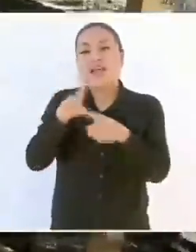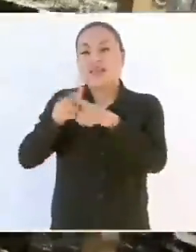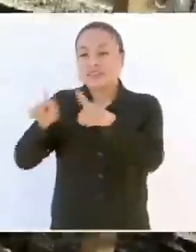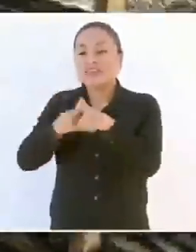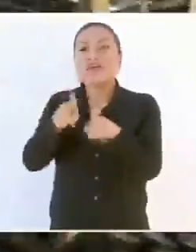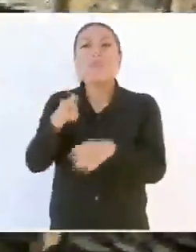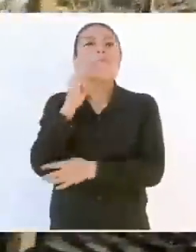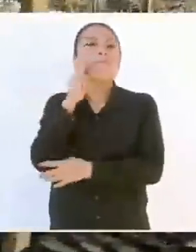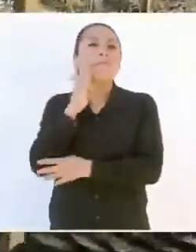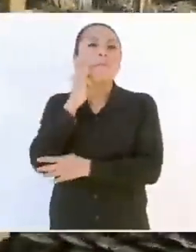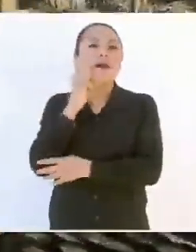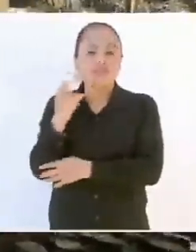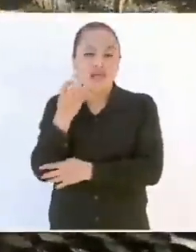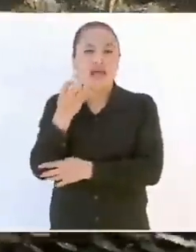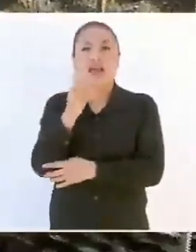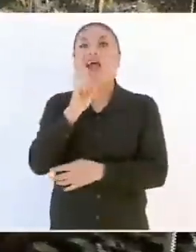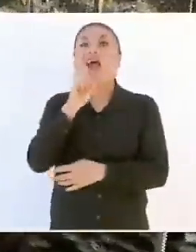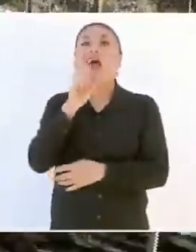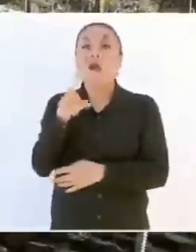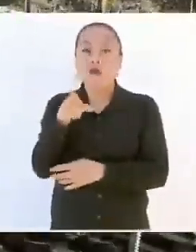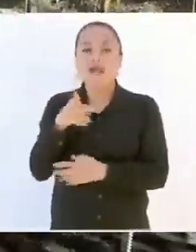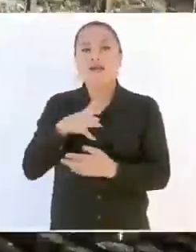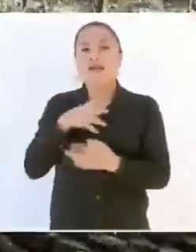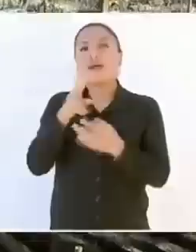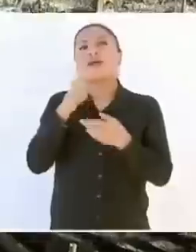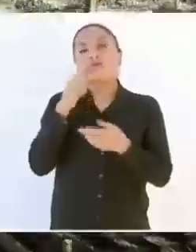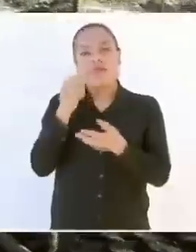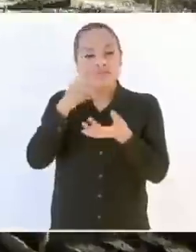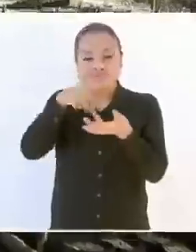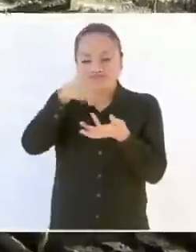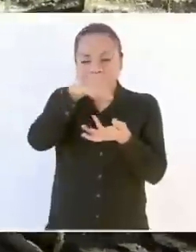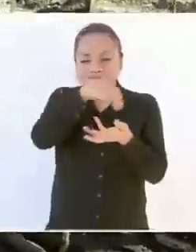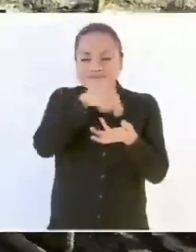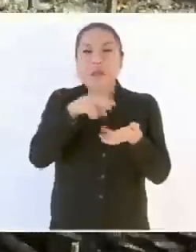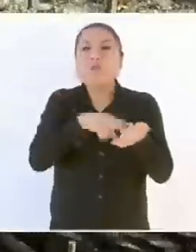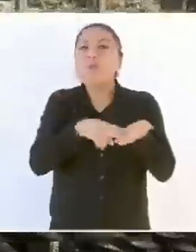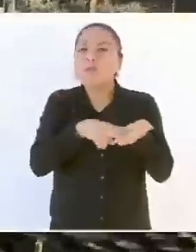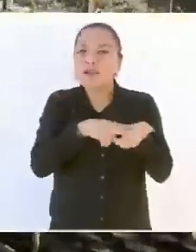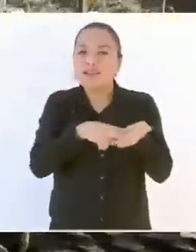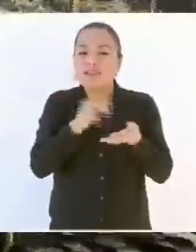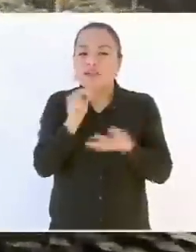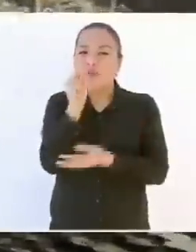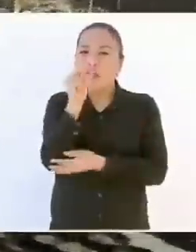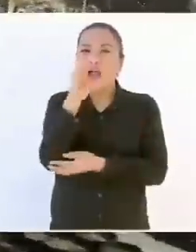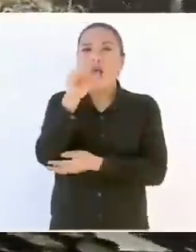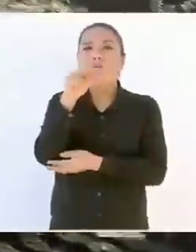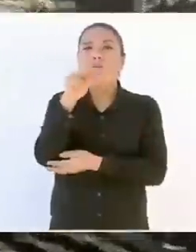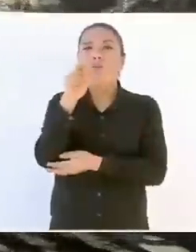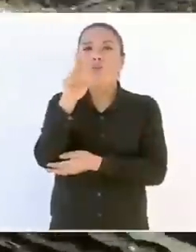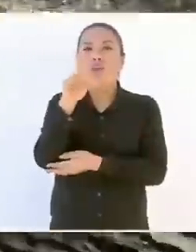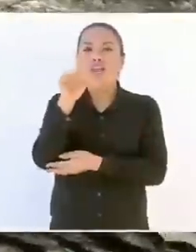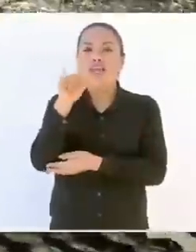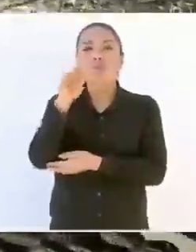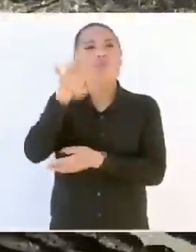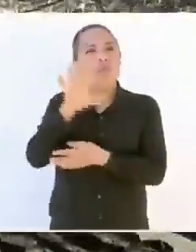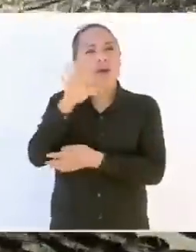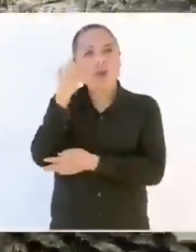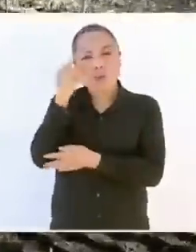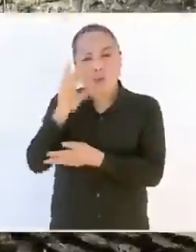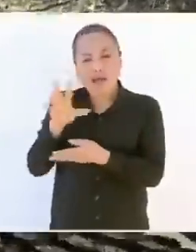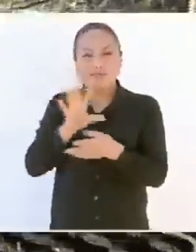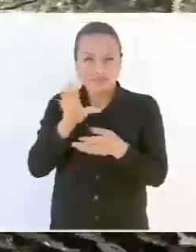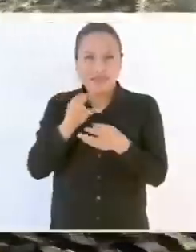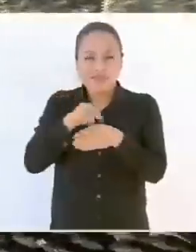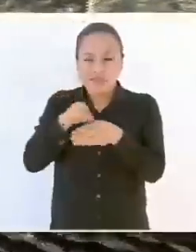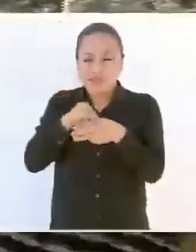es manzana, guayaba La granada verde El capulín Que son plantas propias